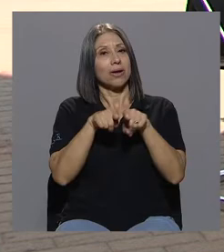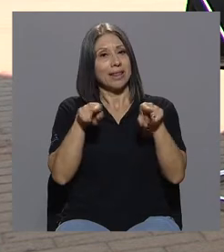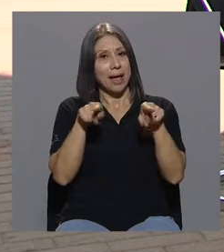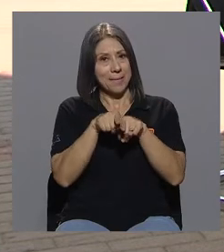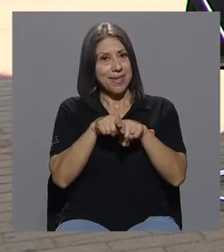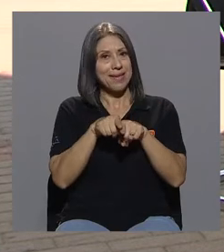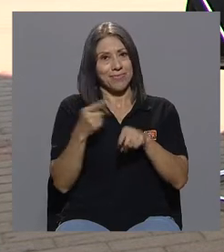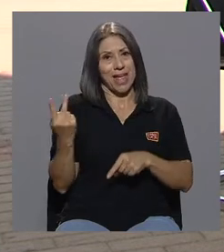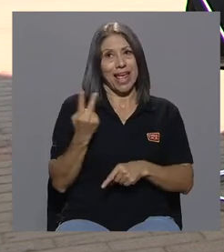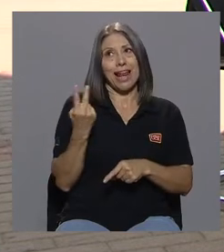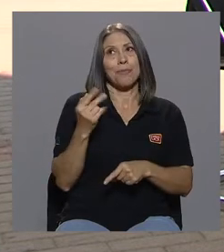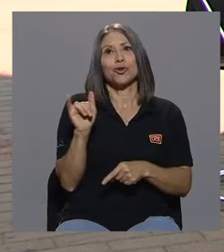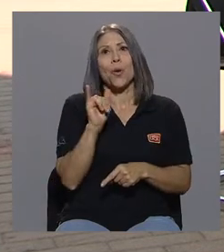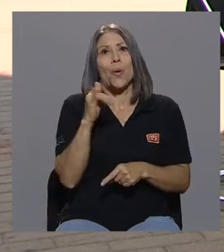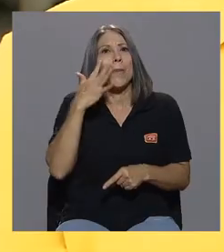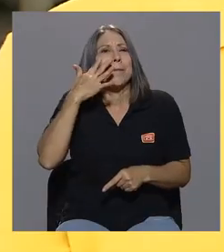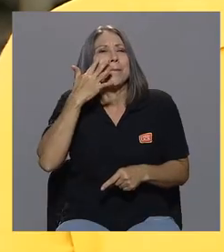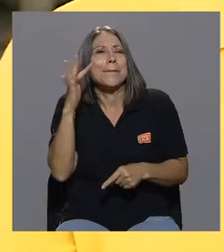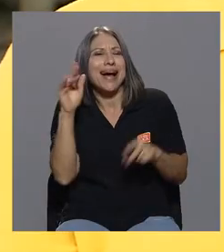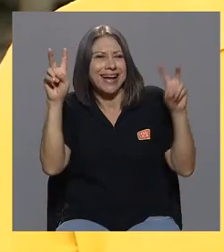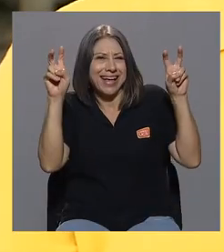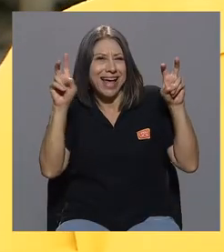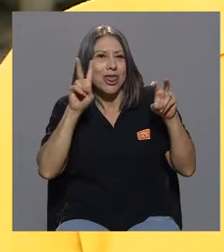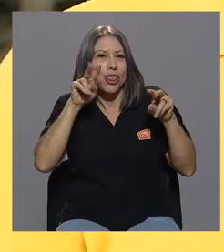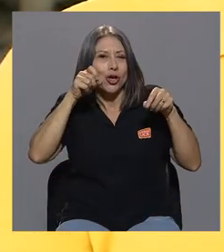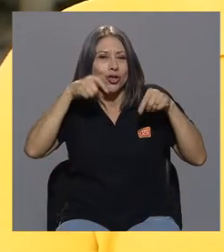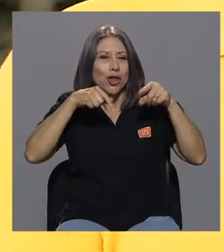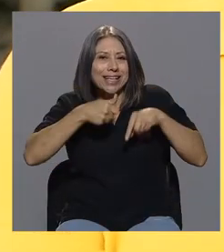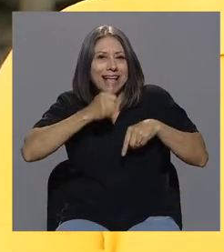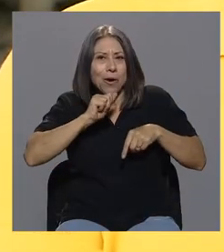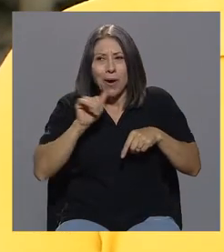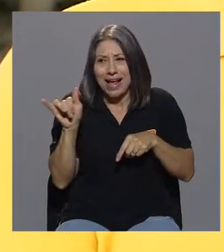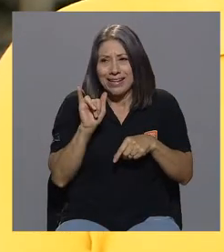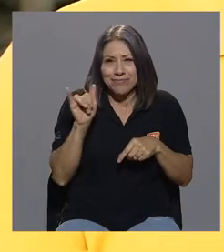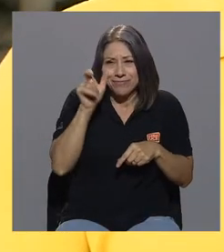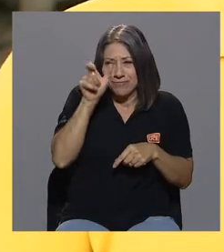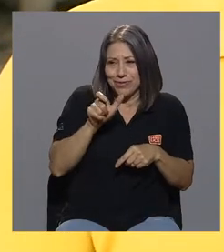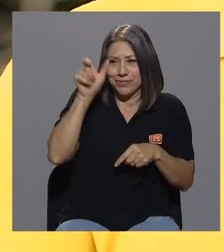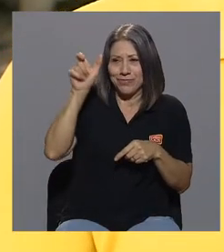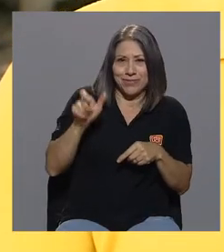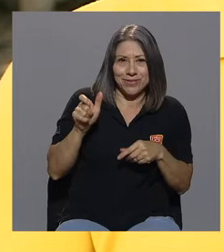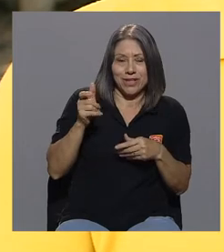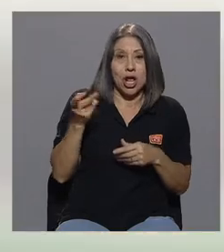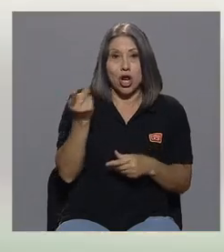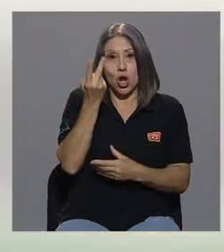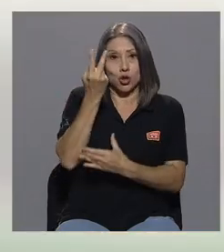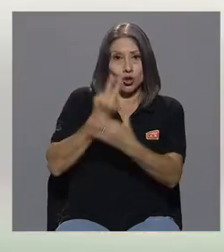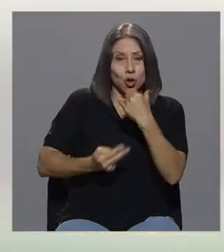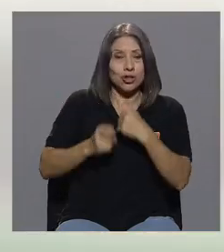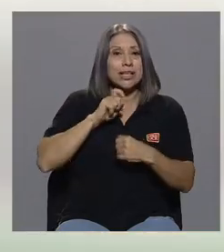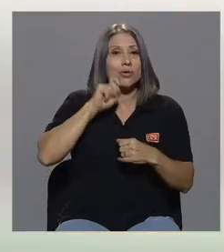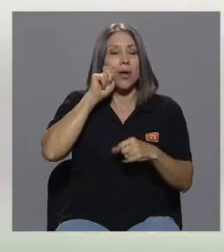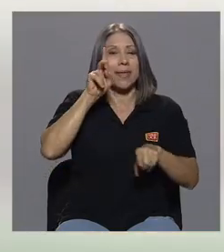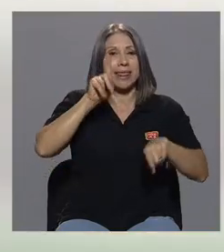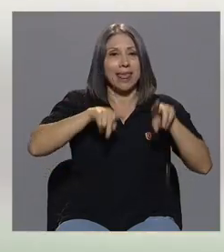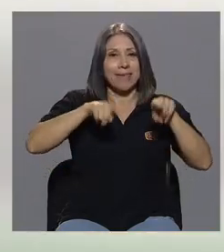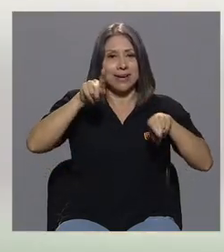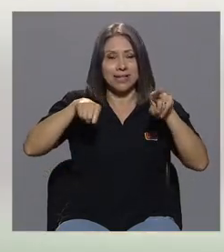como dos cotas de aguas. Sinceramente, los dos éramos sexualmente diversos y